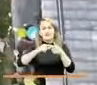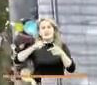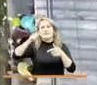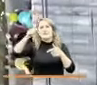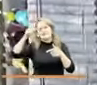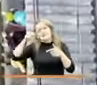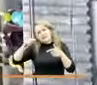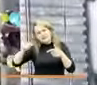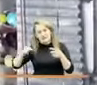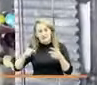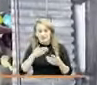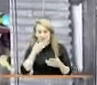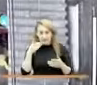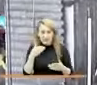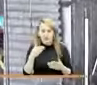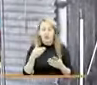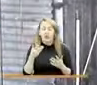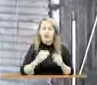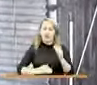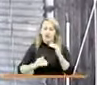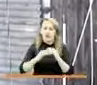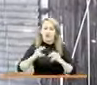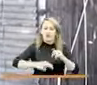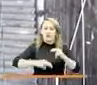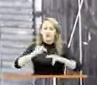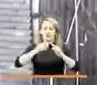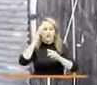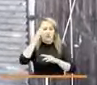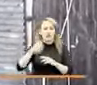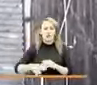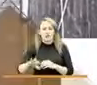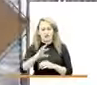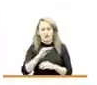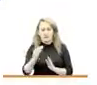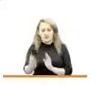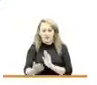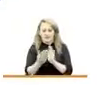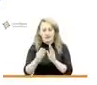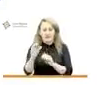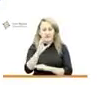construir un futuro con equidad para todos, más cerca a los colombianos.